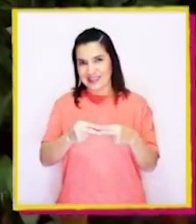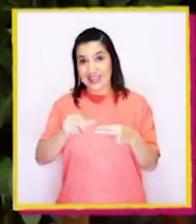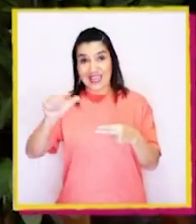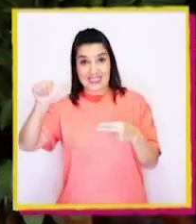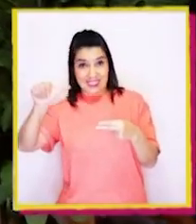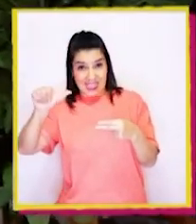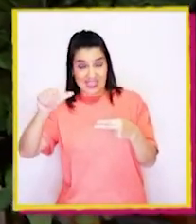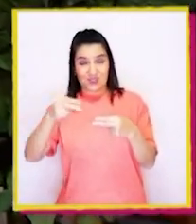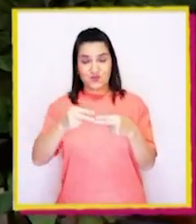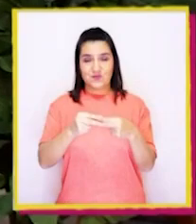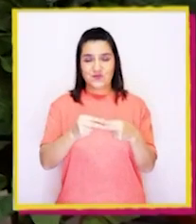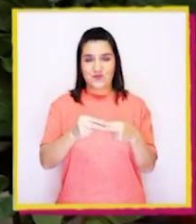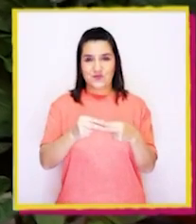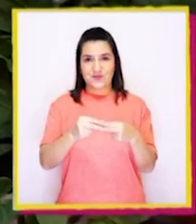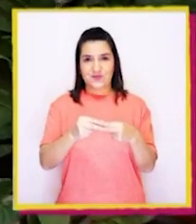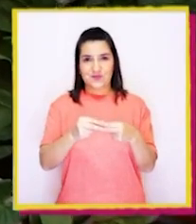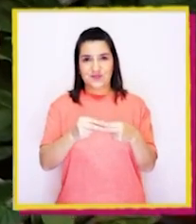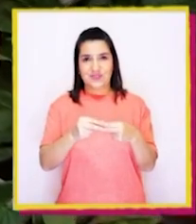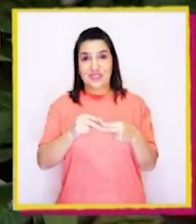seis,